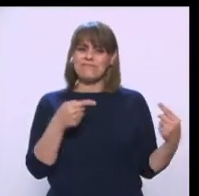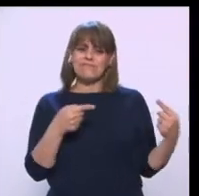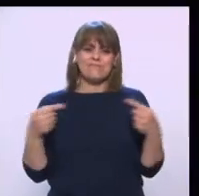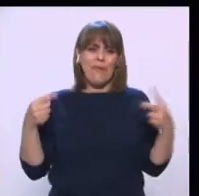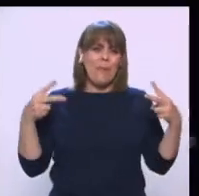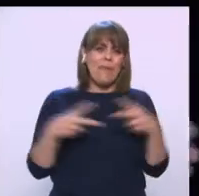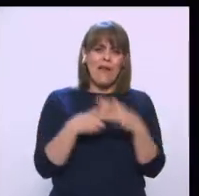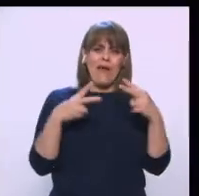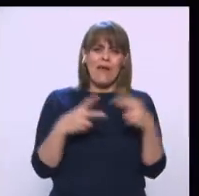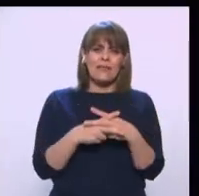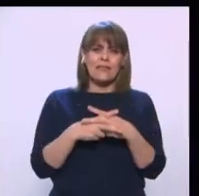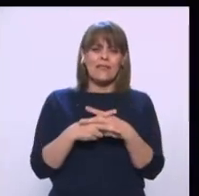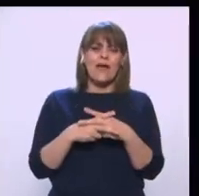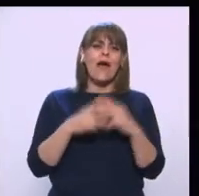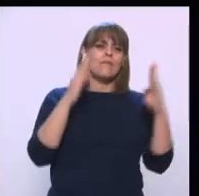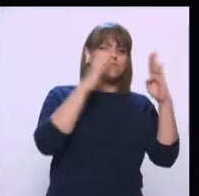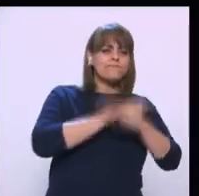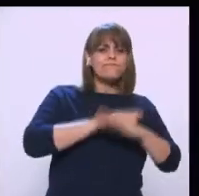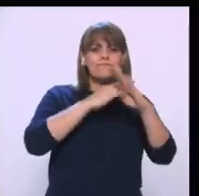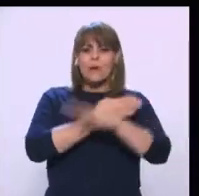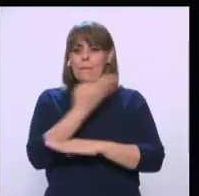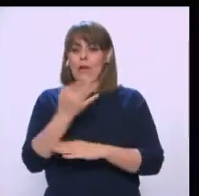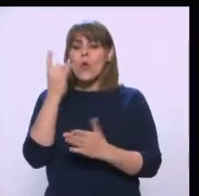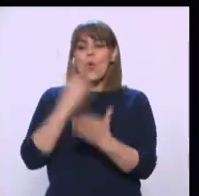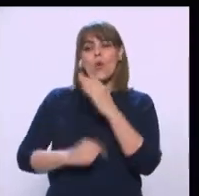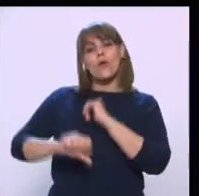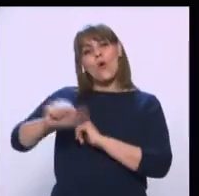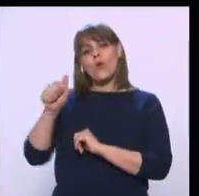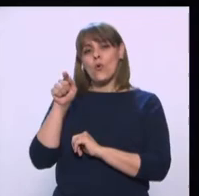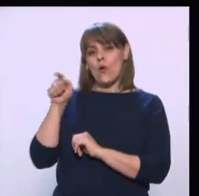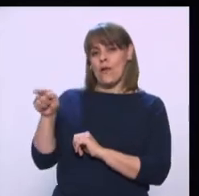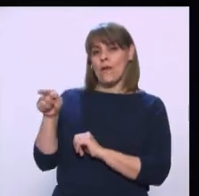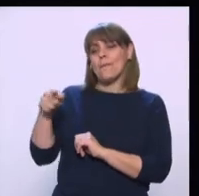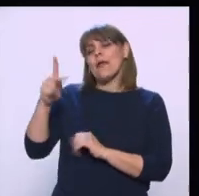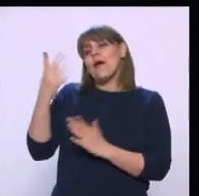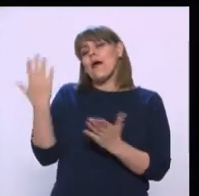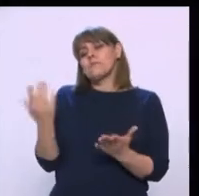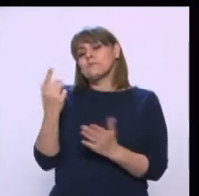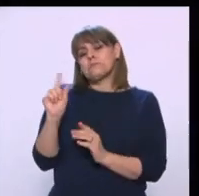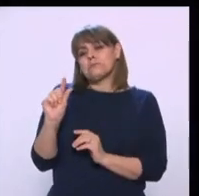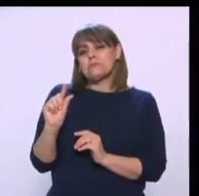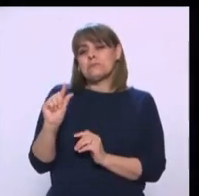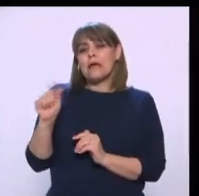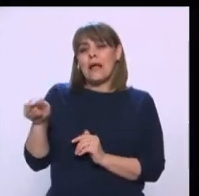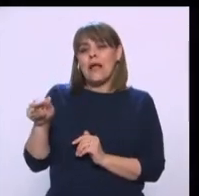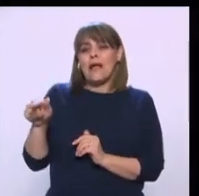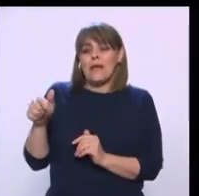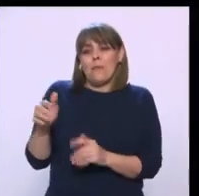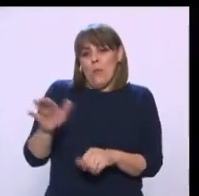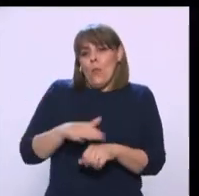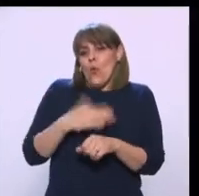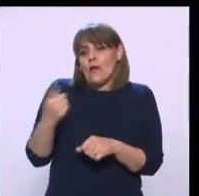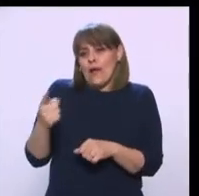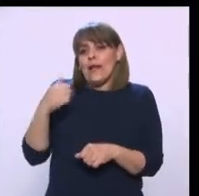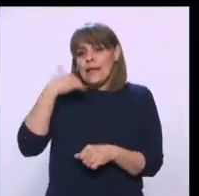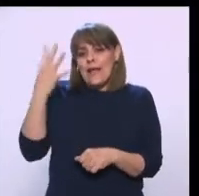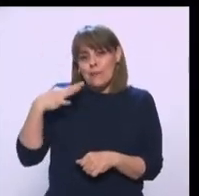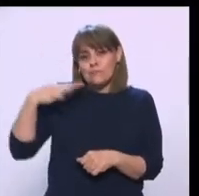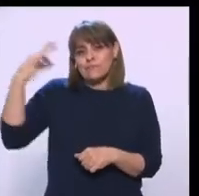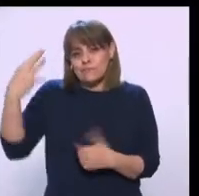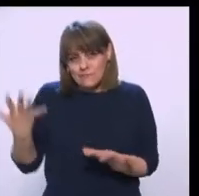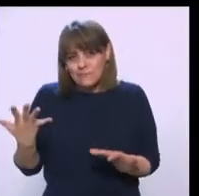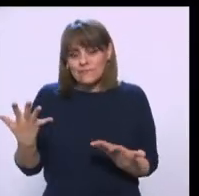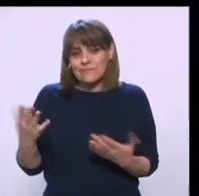conciliación Con excepción De Porfirio Muñoz Bueno, no es menor Juan Era el otro candidato Bueno, pero vaya que se dieron Entre